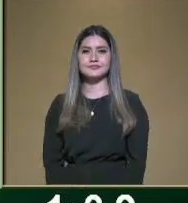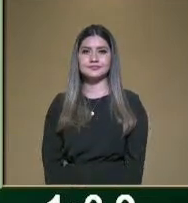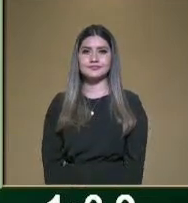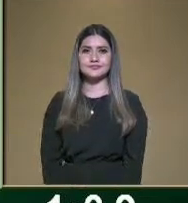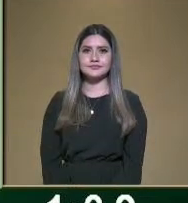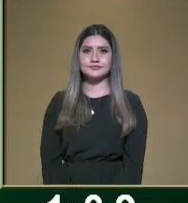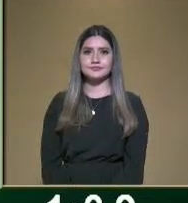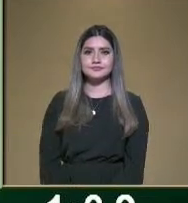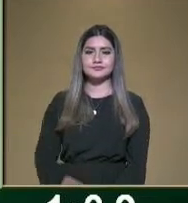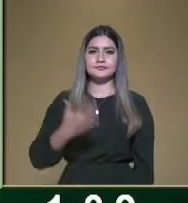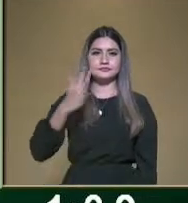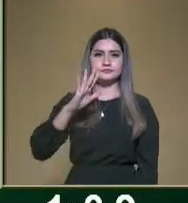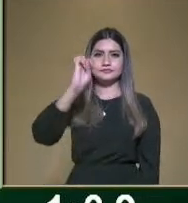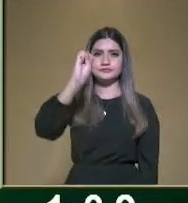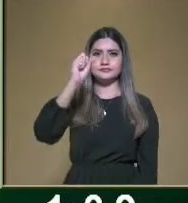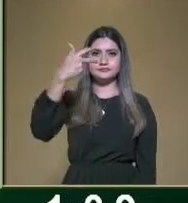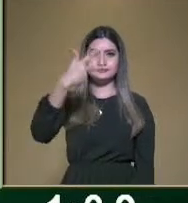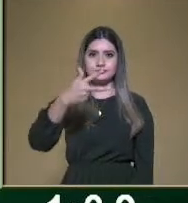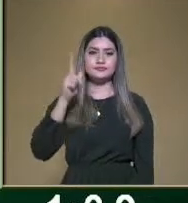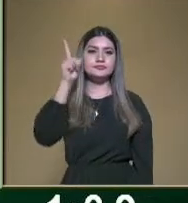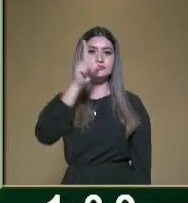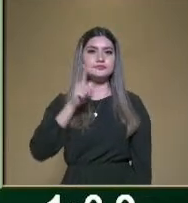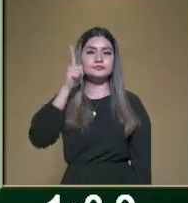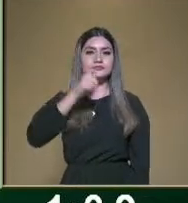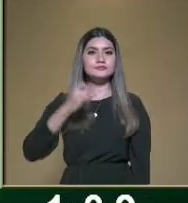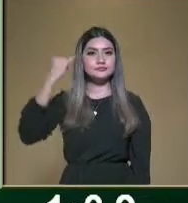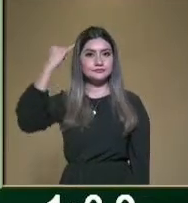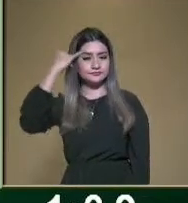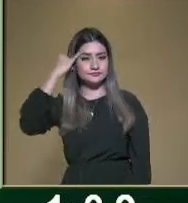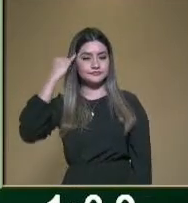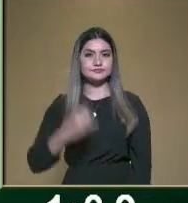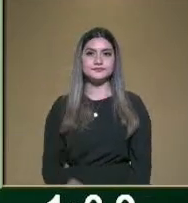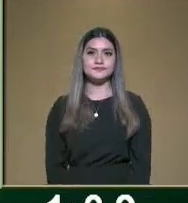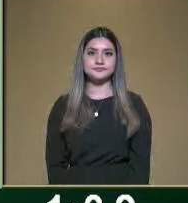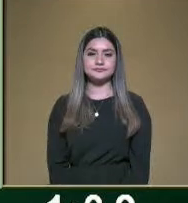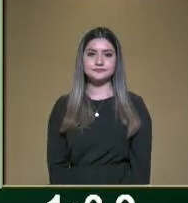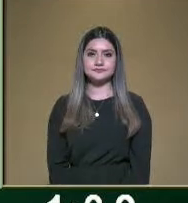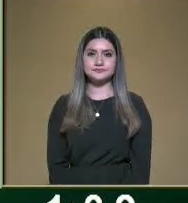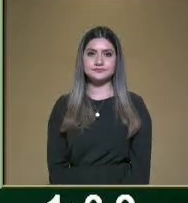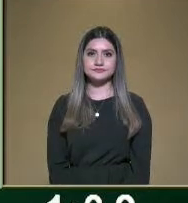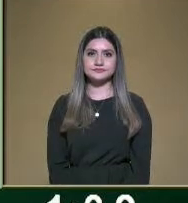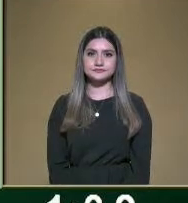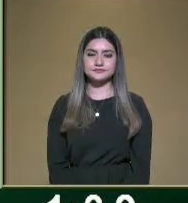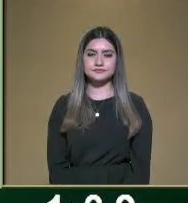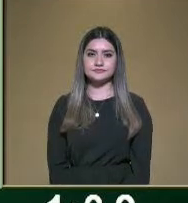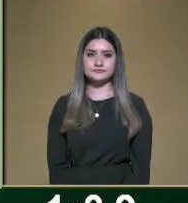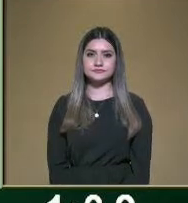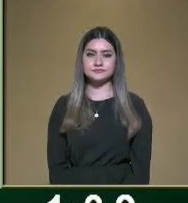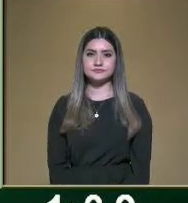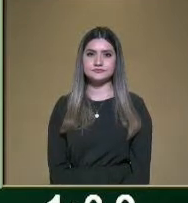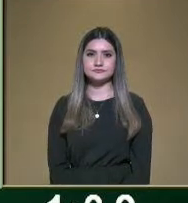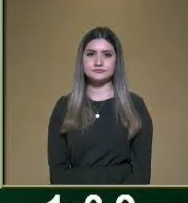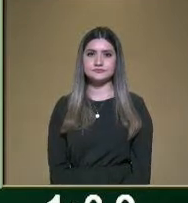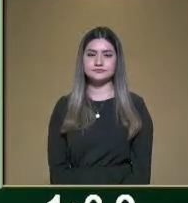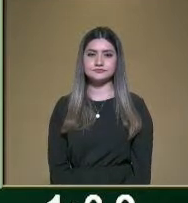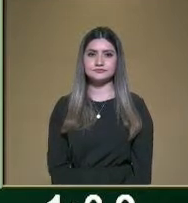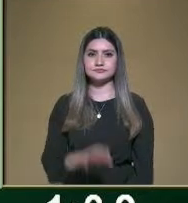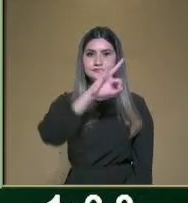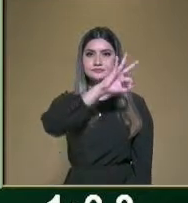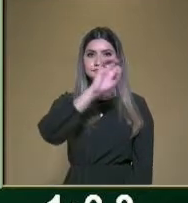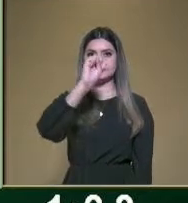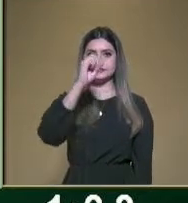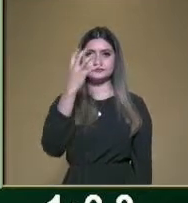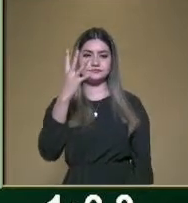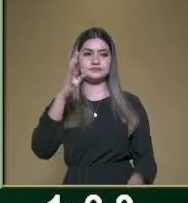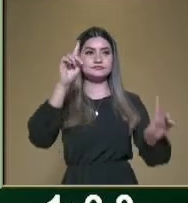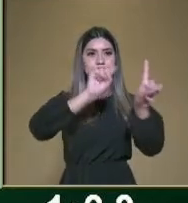68 lenguas indígenas y de estas con 364 variantes